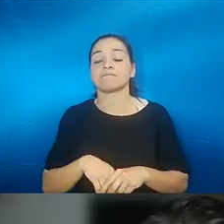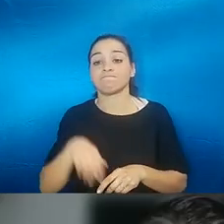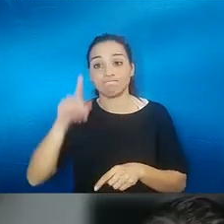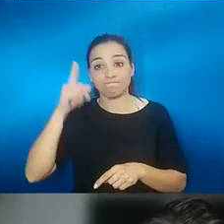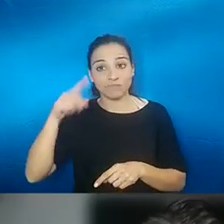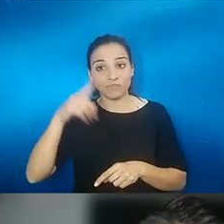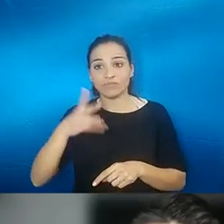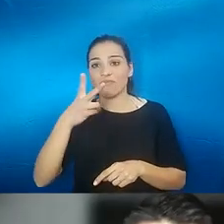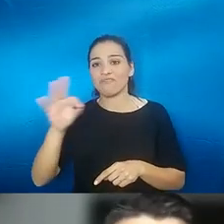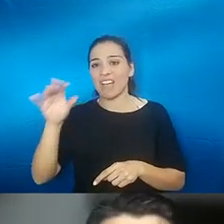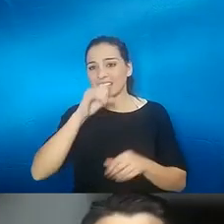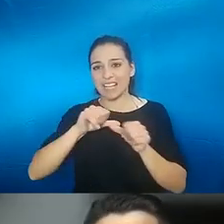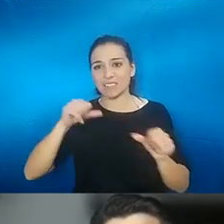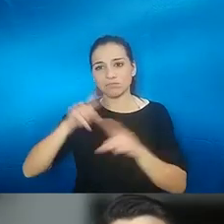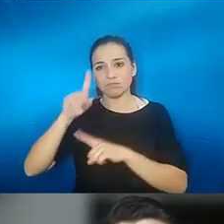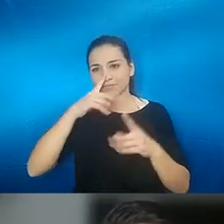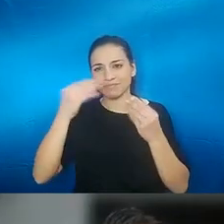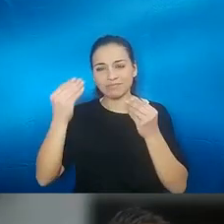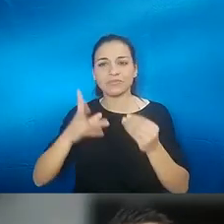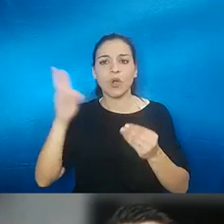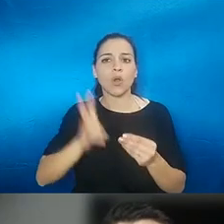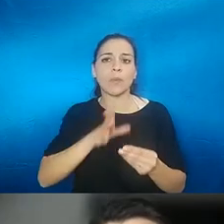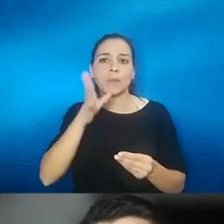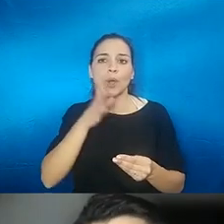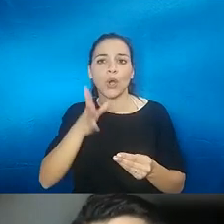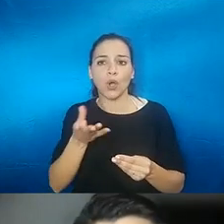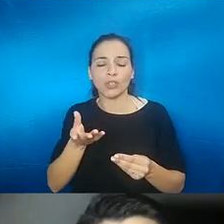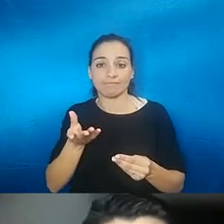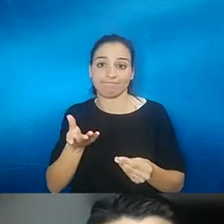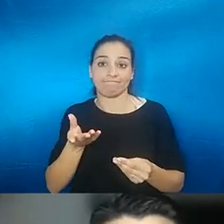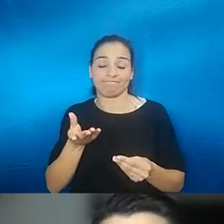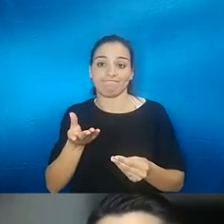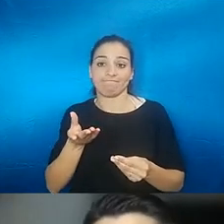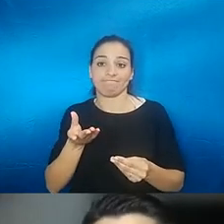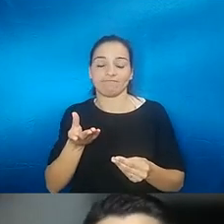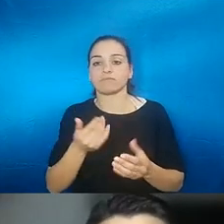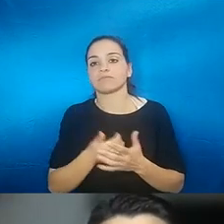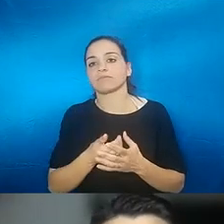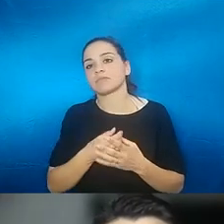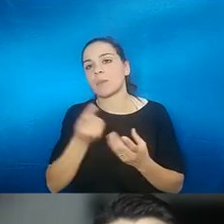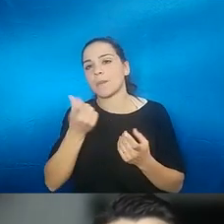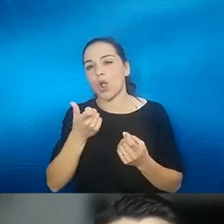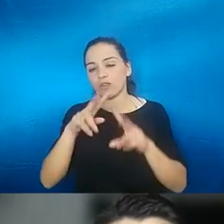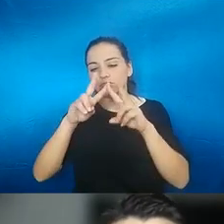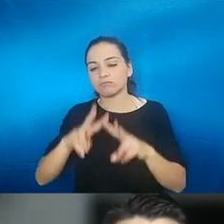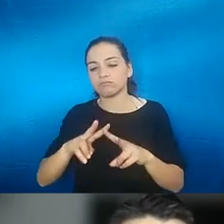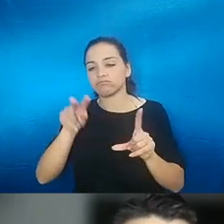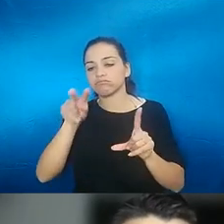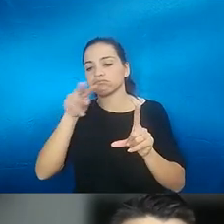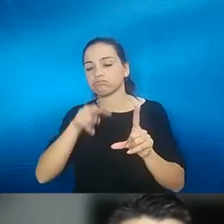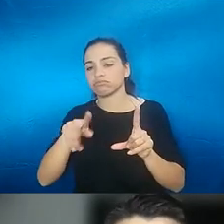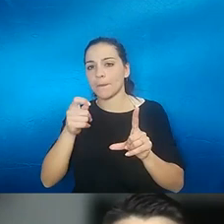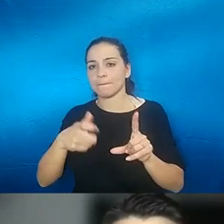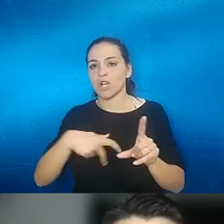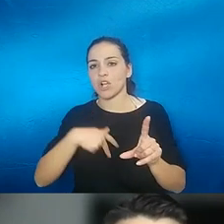hace 20 años tiene este problema es que el problema yo lo que he visto ha sido un poco en general y supongo que